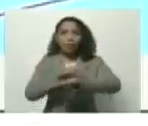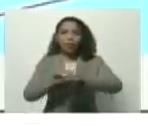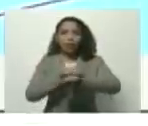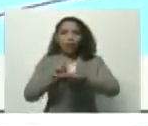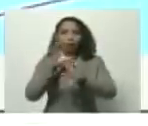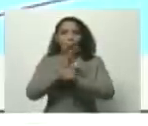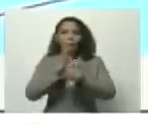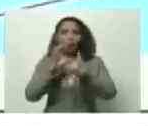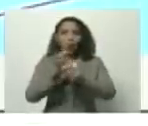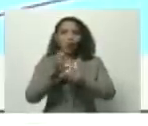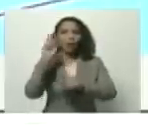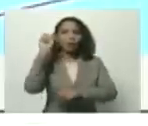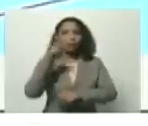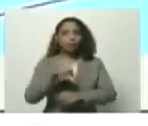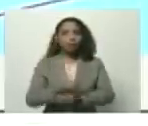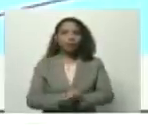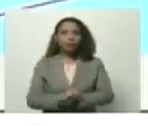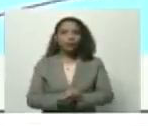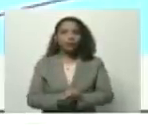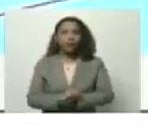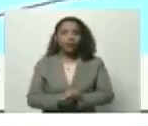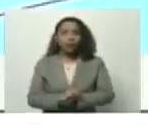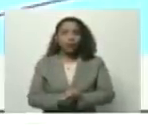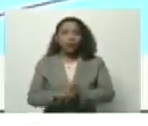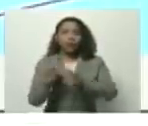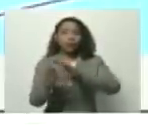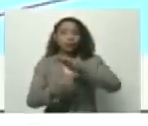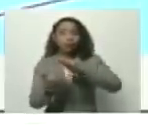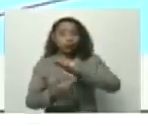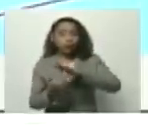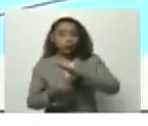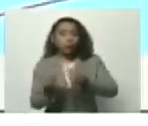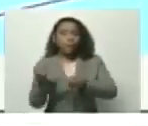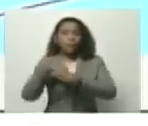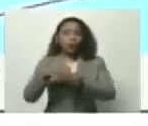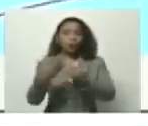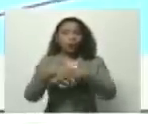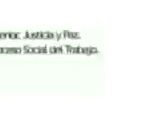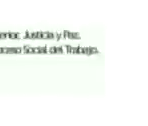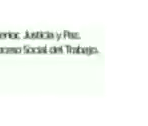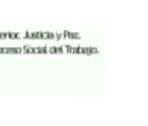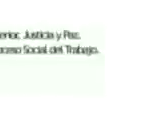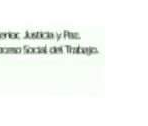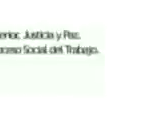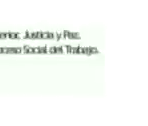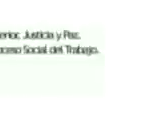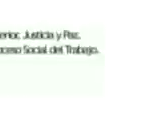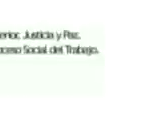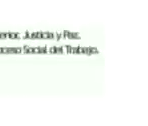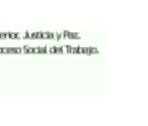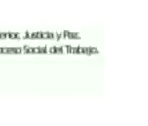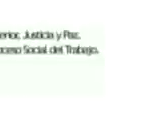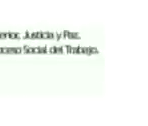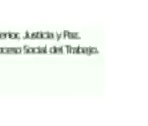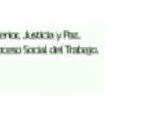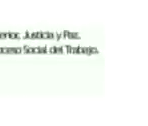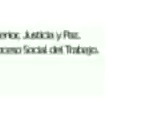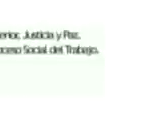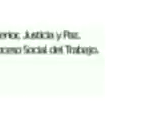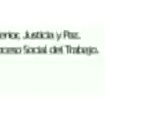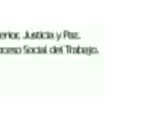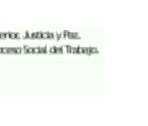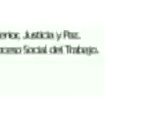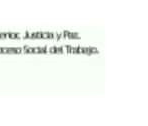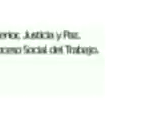Cultura, también imbuido en la recreación, del Ministerio del Poder Popular para el Ecosocialismo, porque estarán a disposición